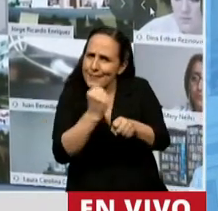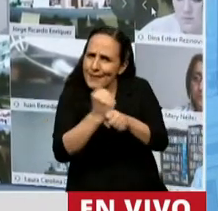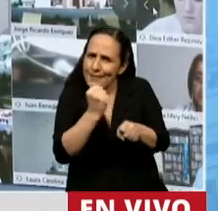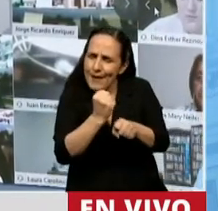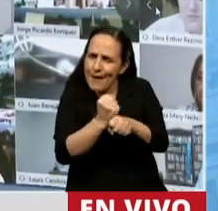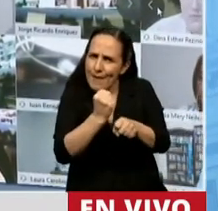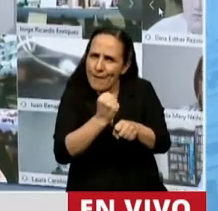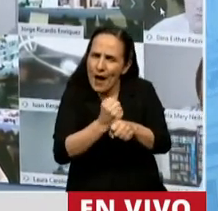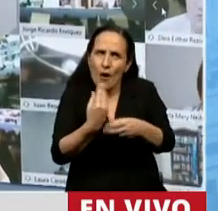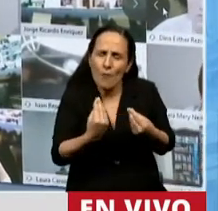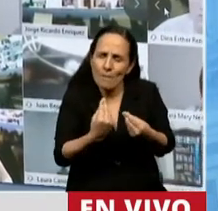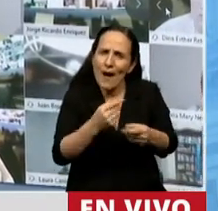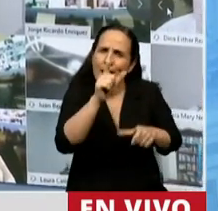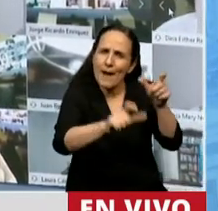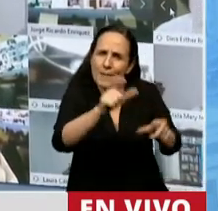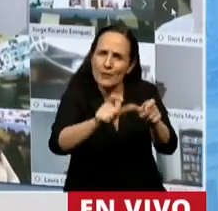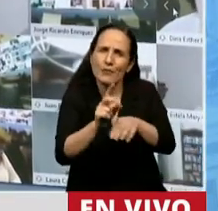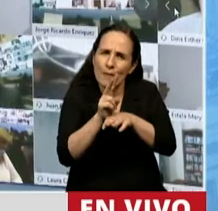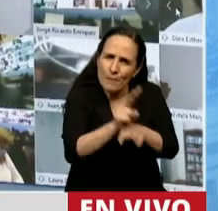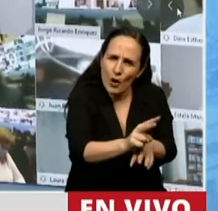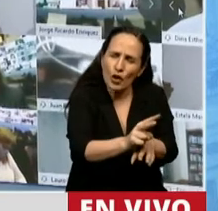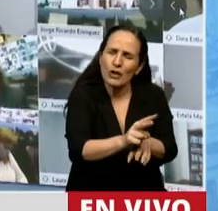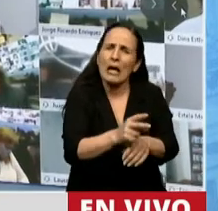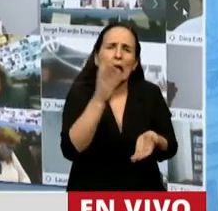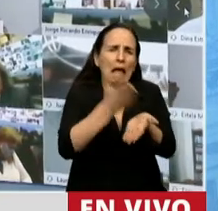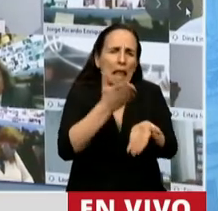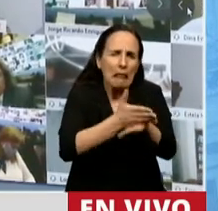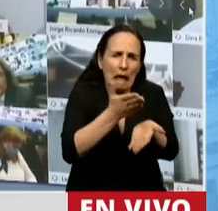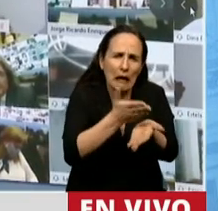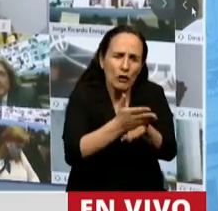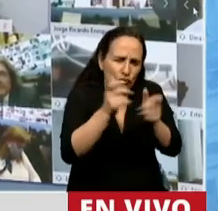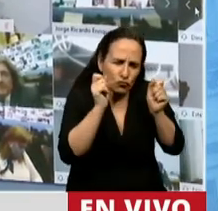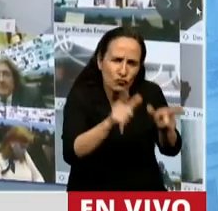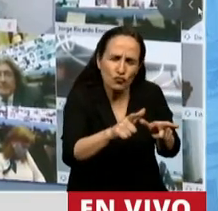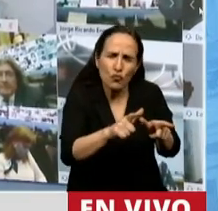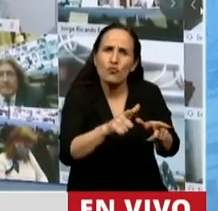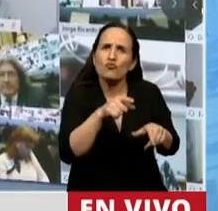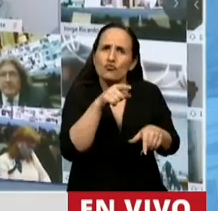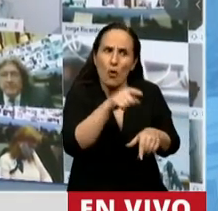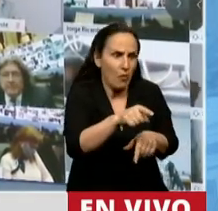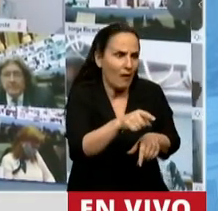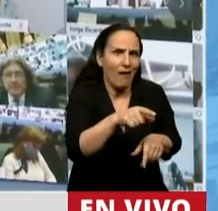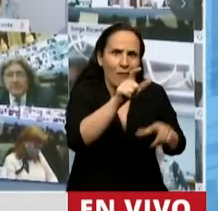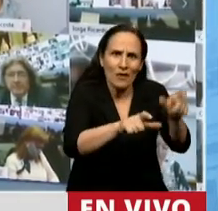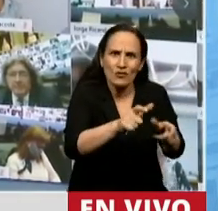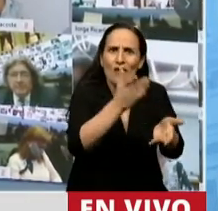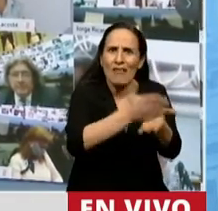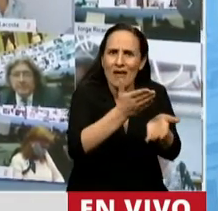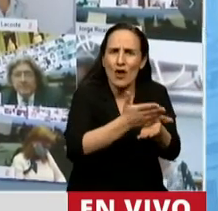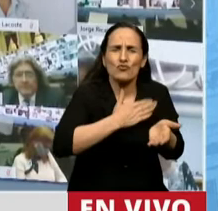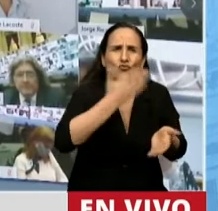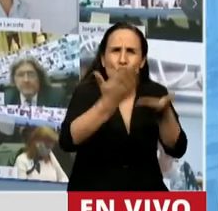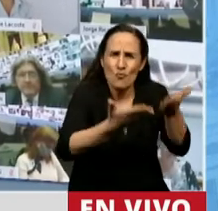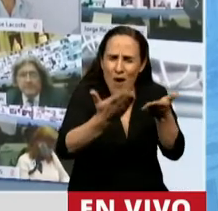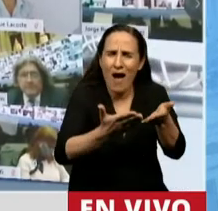reconocer, proteger, promover todos los derechos de los defensores de los derechos humanos en asuntos ambientales